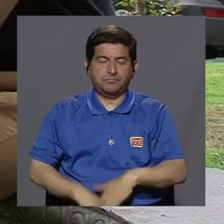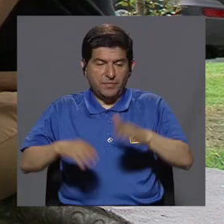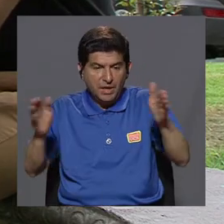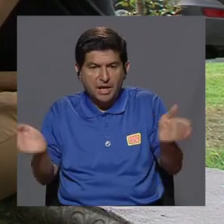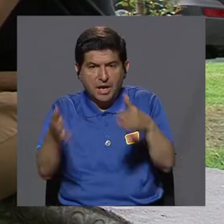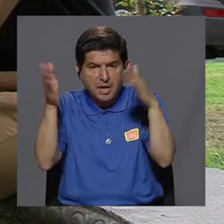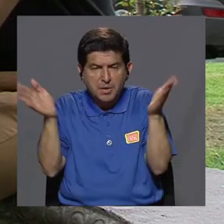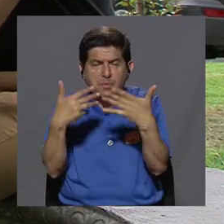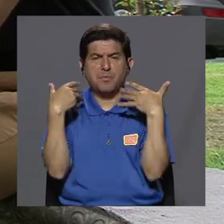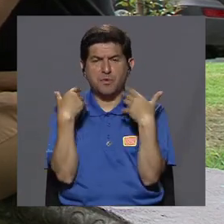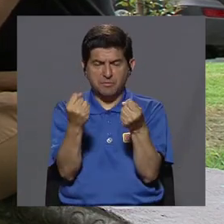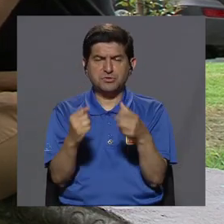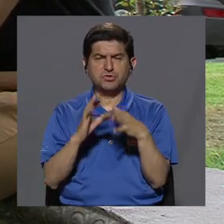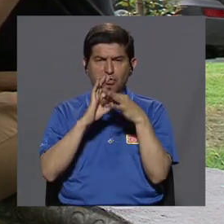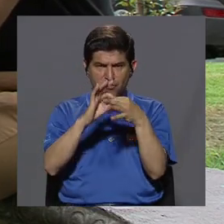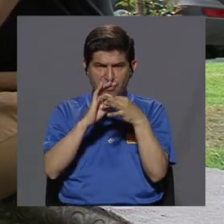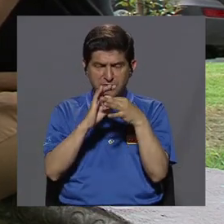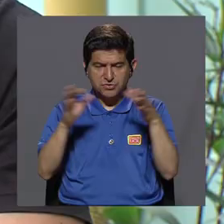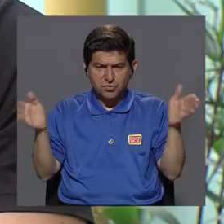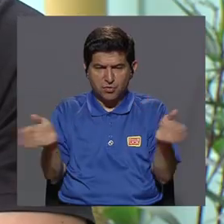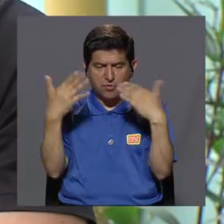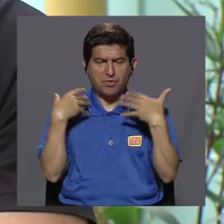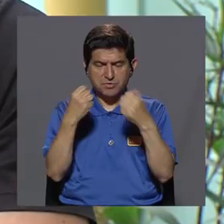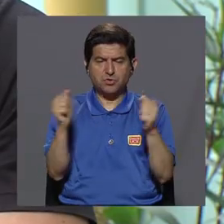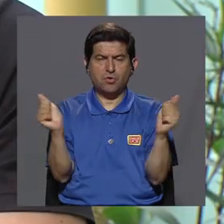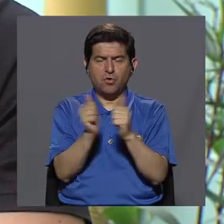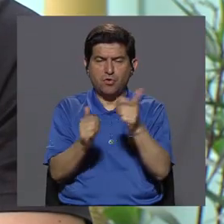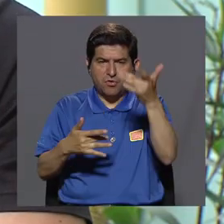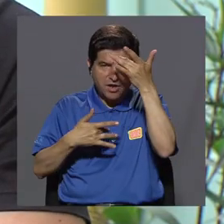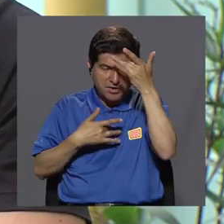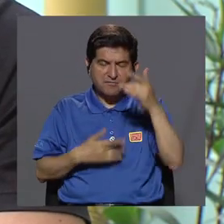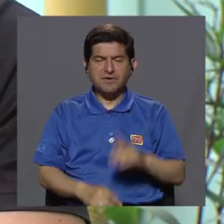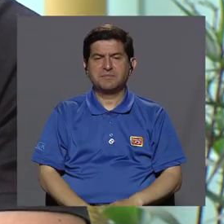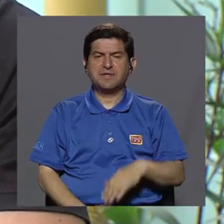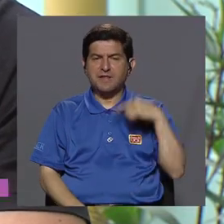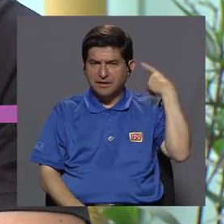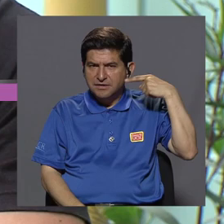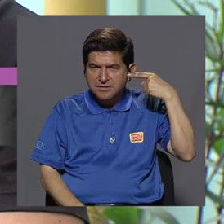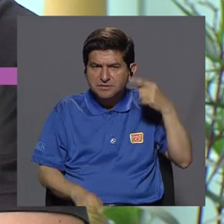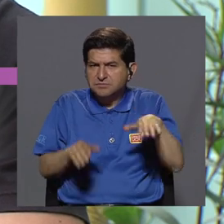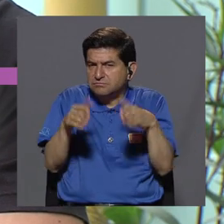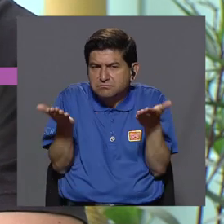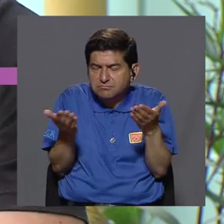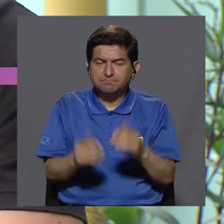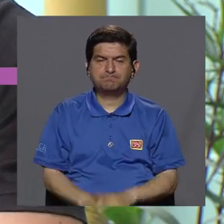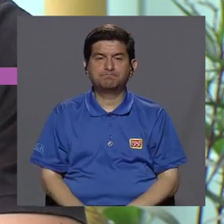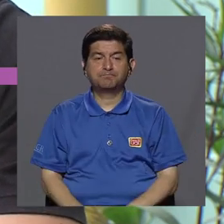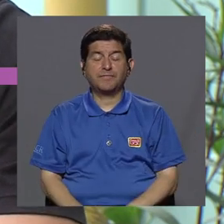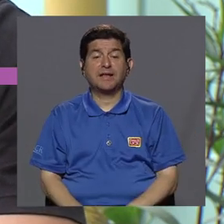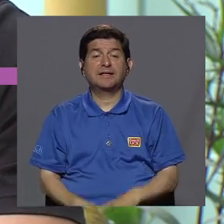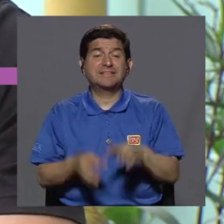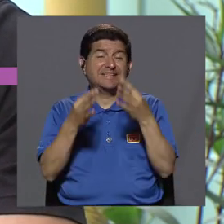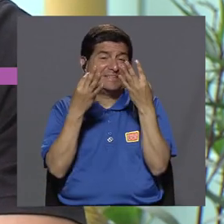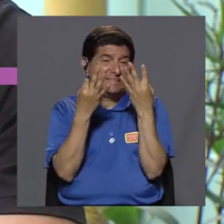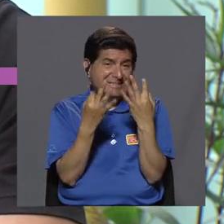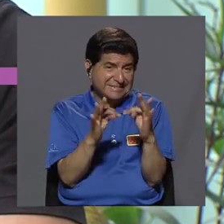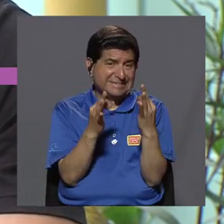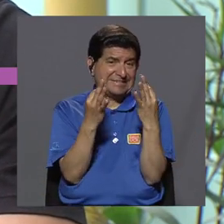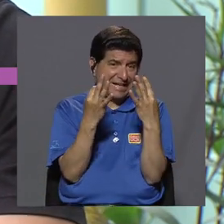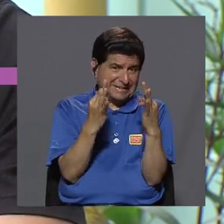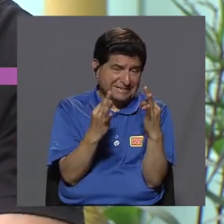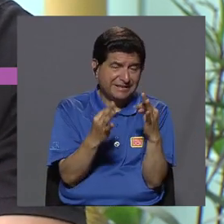de la salud, cómo relacionamos la promoción de la salud con las enfermedades demenciales. Exacto. Lo que sucede es que, aunque se ha tratado, ¿verdad?, o